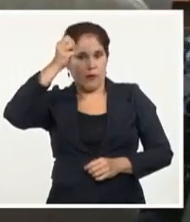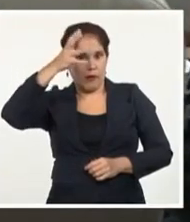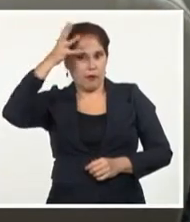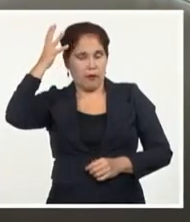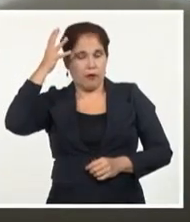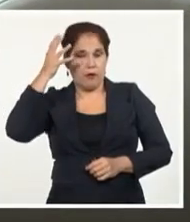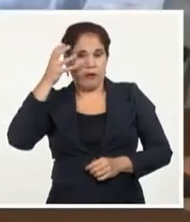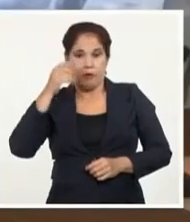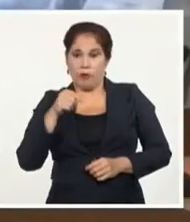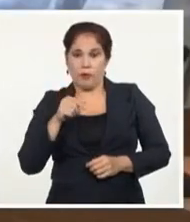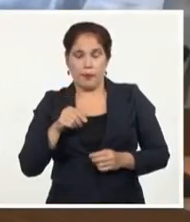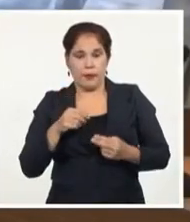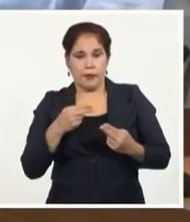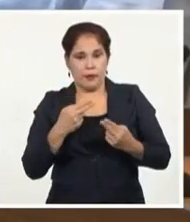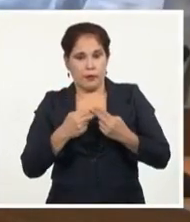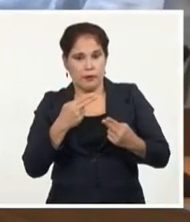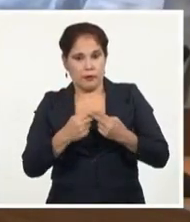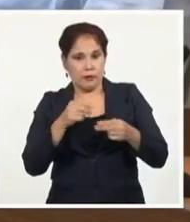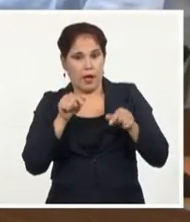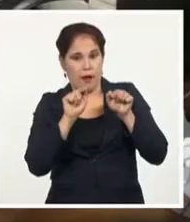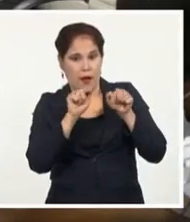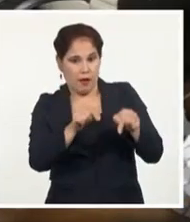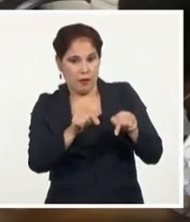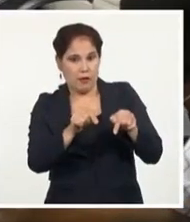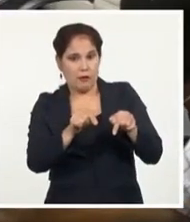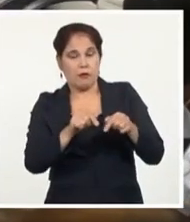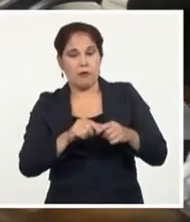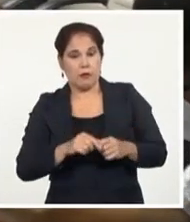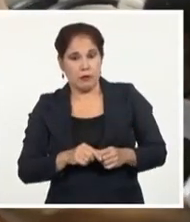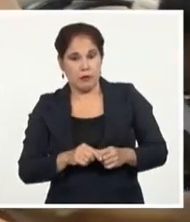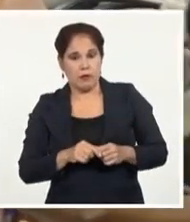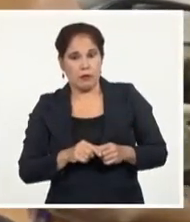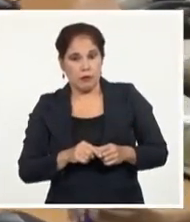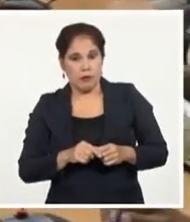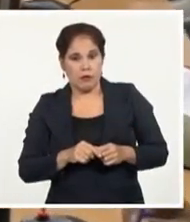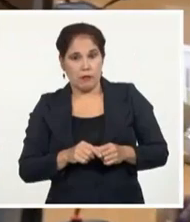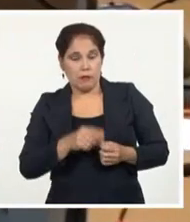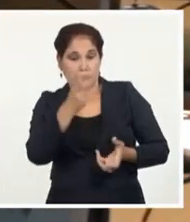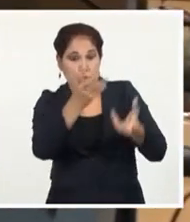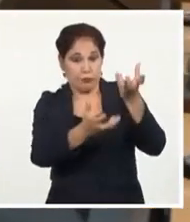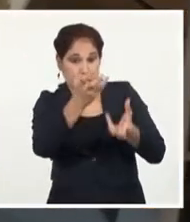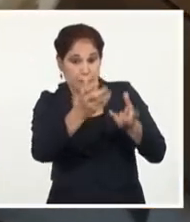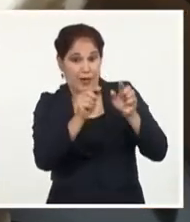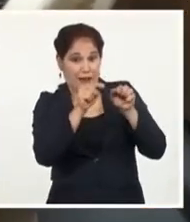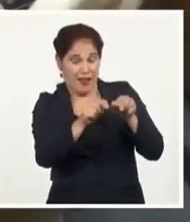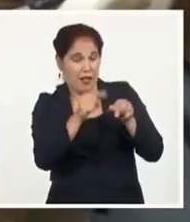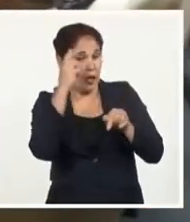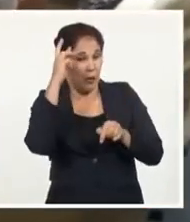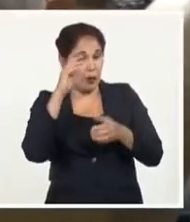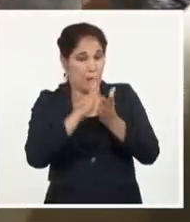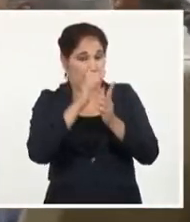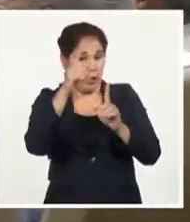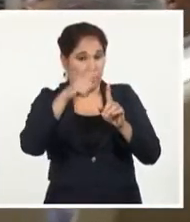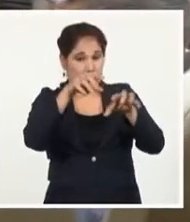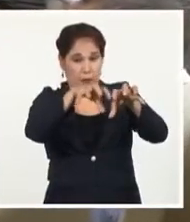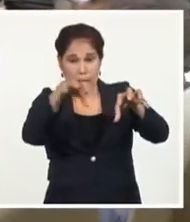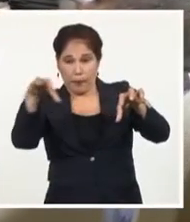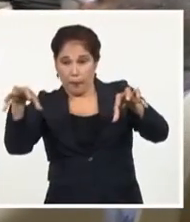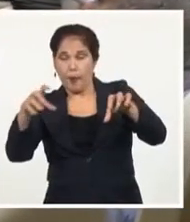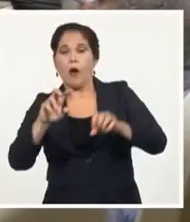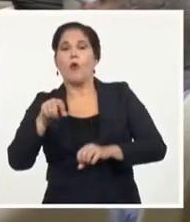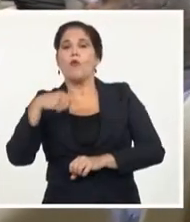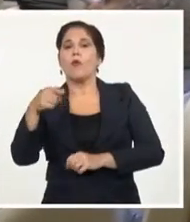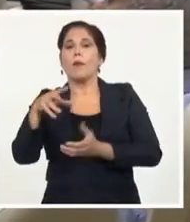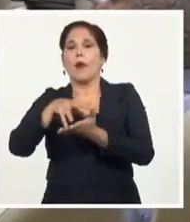luego de tres jornadas continuas de trabajo en Matanzas, dirigiendo las acciones contra el incendio en la base de supertanqueros, regresa al Palacio de la